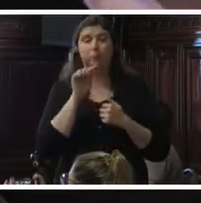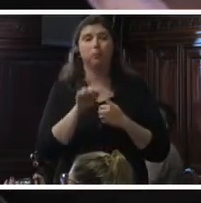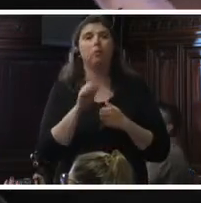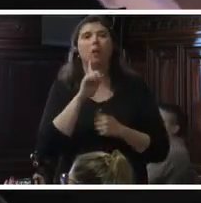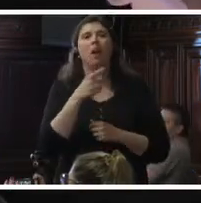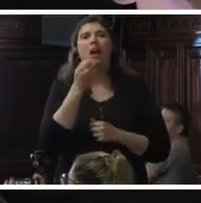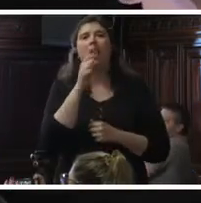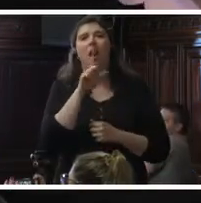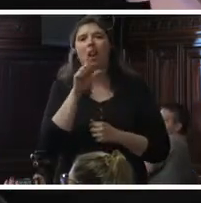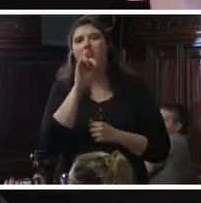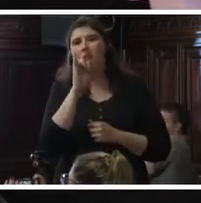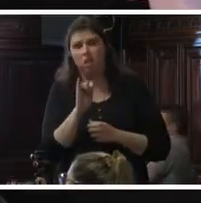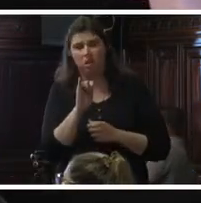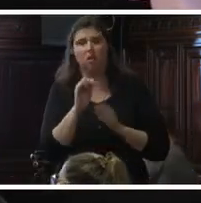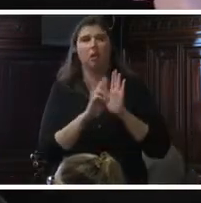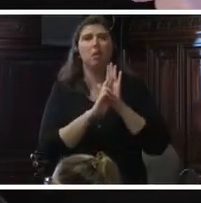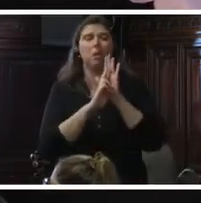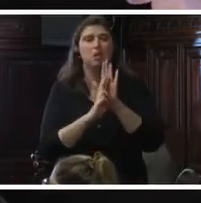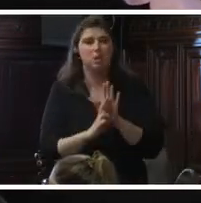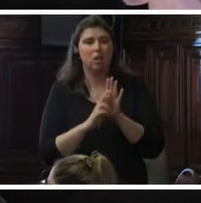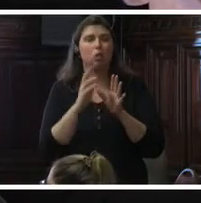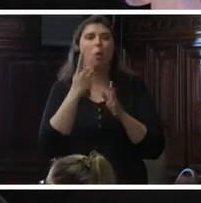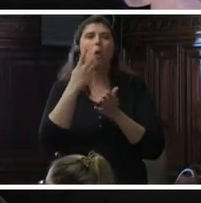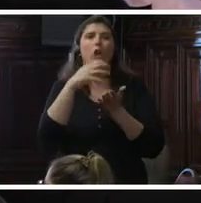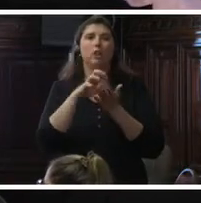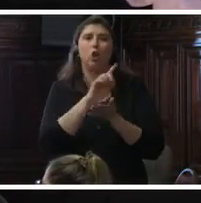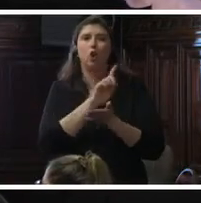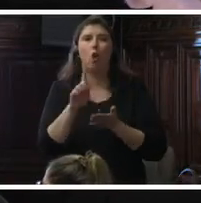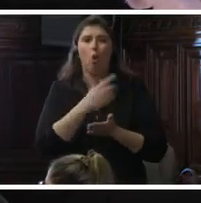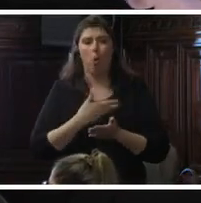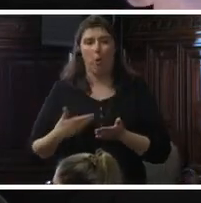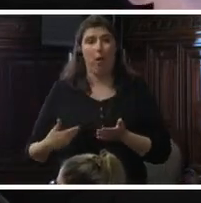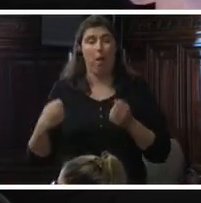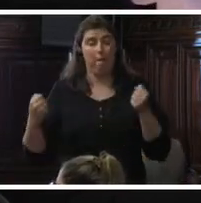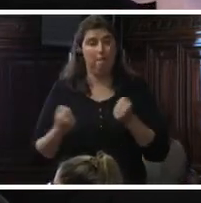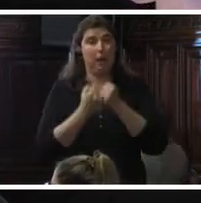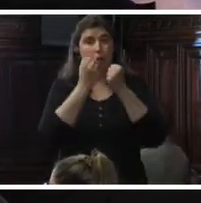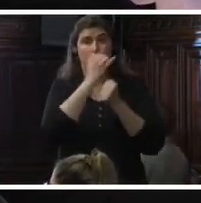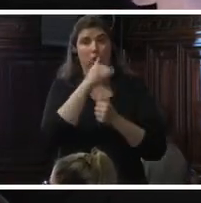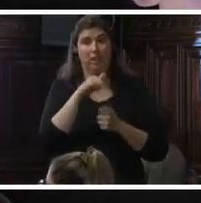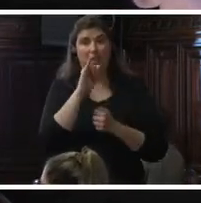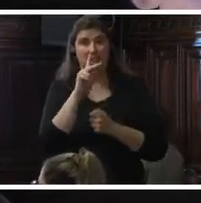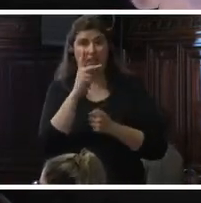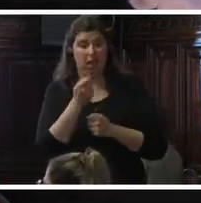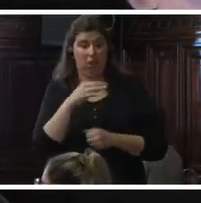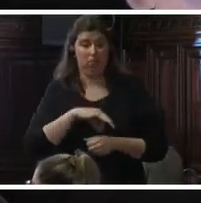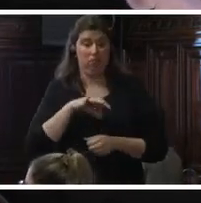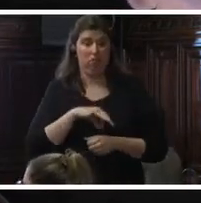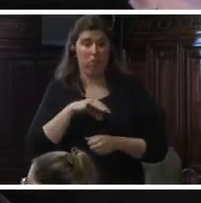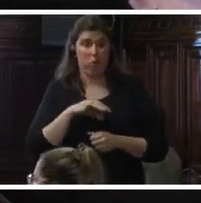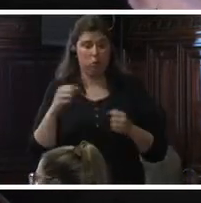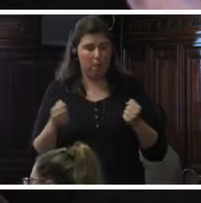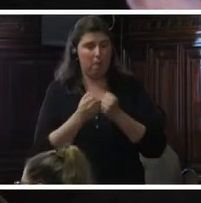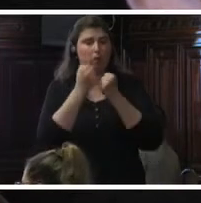represento a la organización no gubernamental IPAS y voy a hablar sobre el impacto de la epidemia del Zika para el virus de derechos humanos,